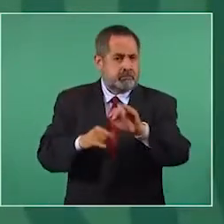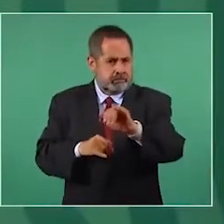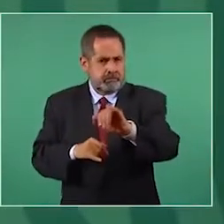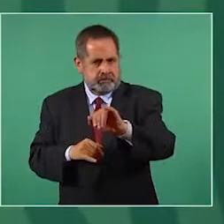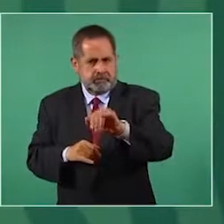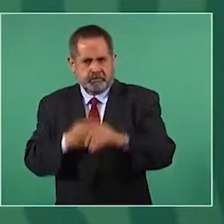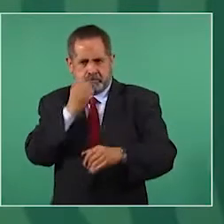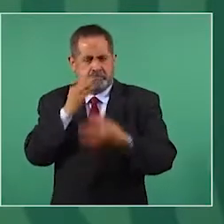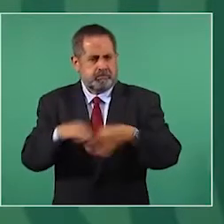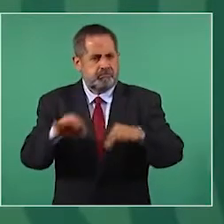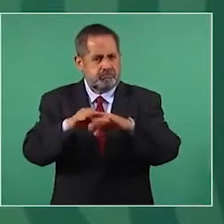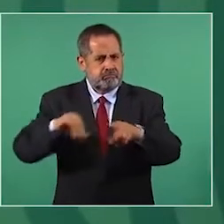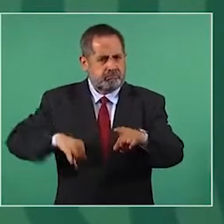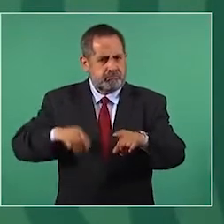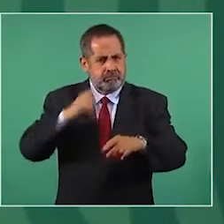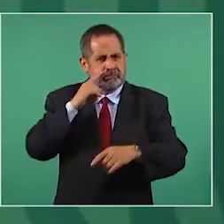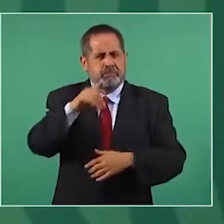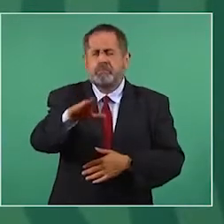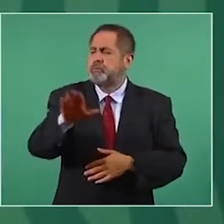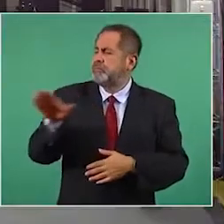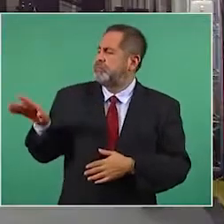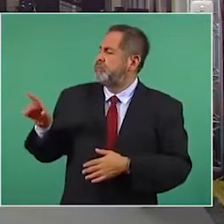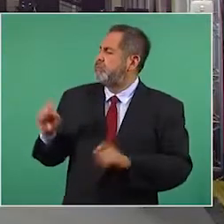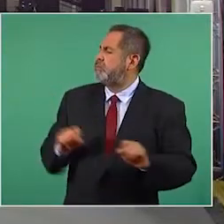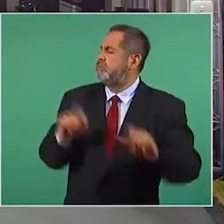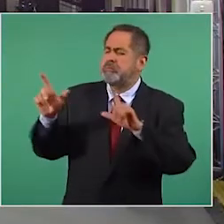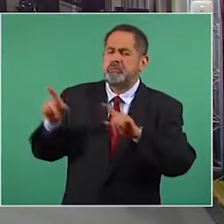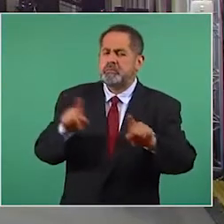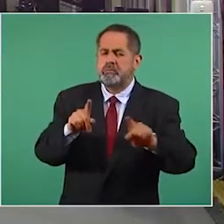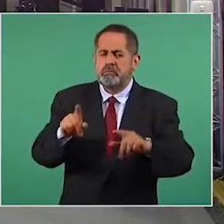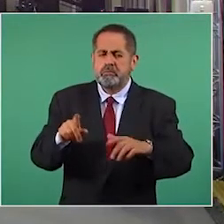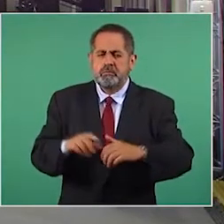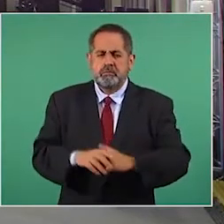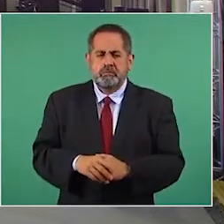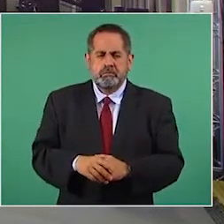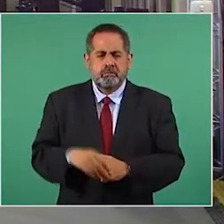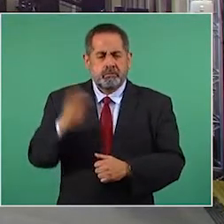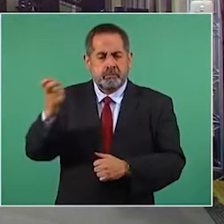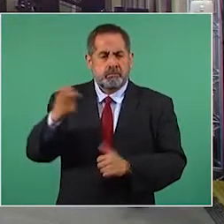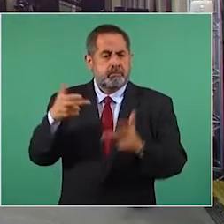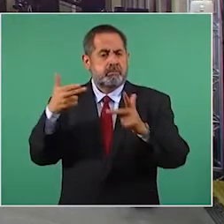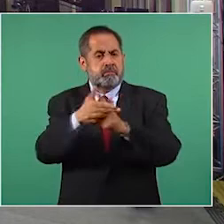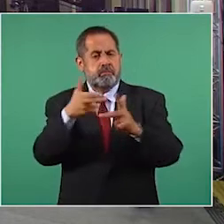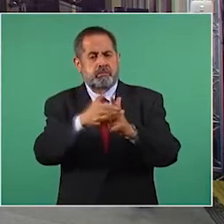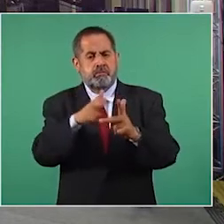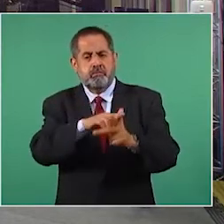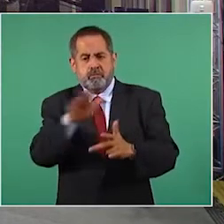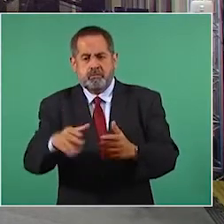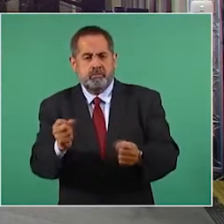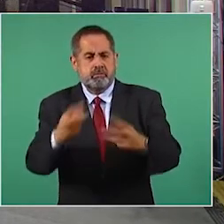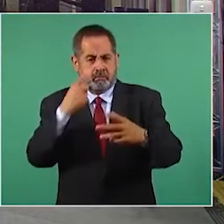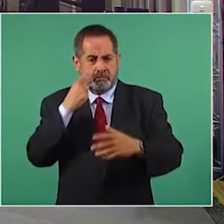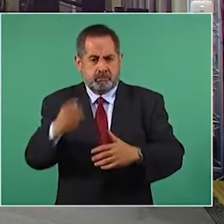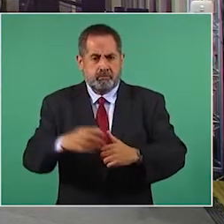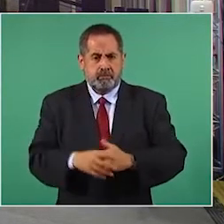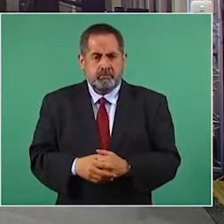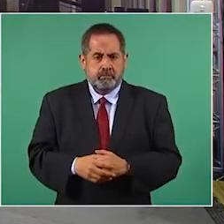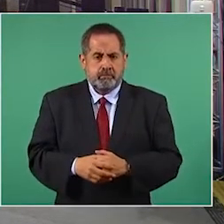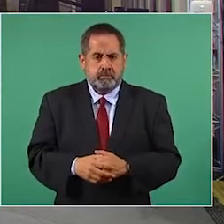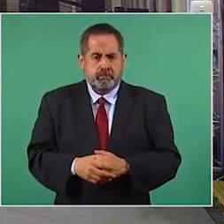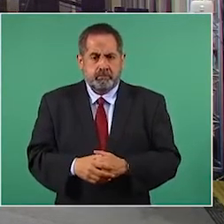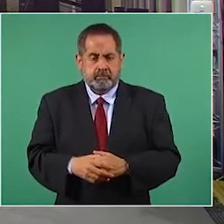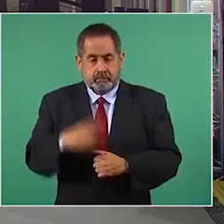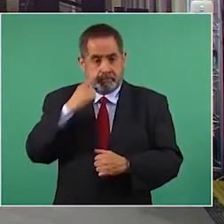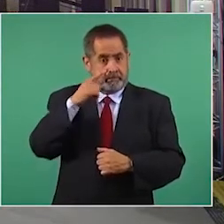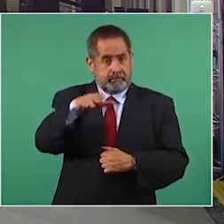porque es muy interesante esto. ¿Por qué no me pones la lámina? Este es homicidio. Sí, pero si se fija,